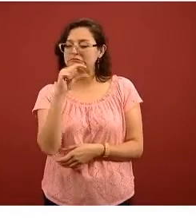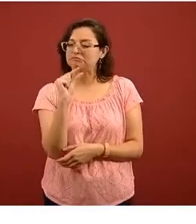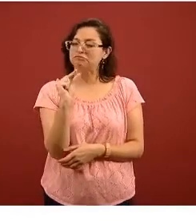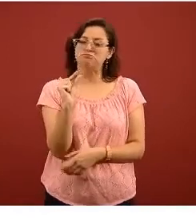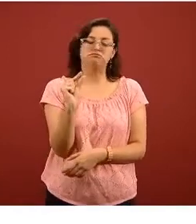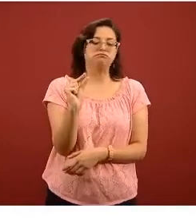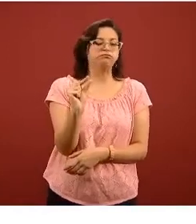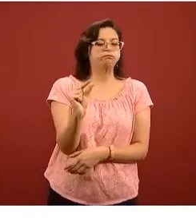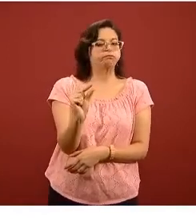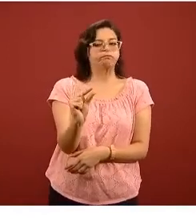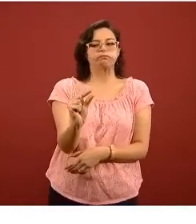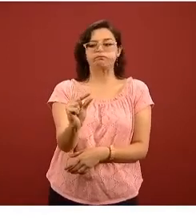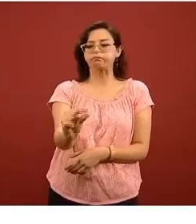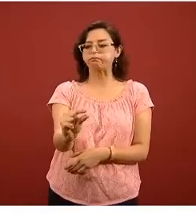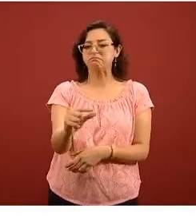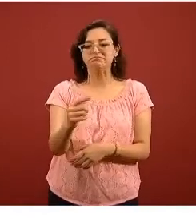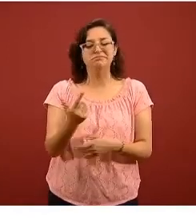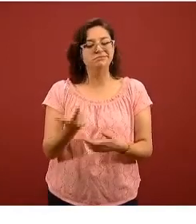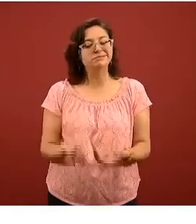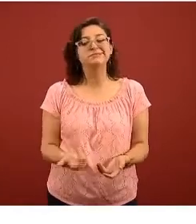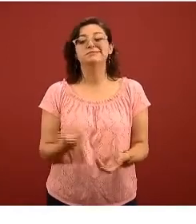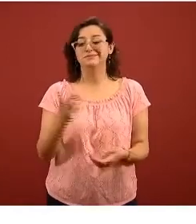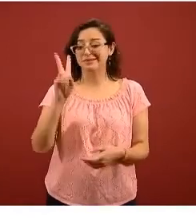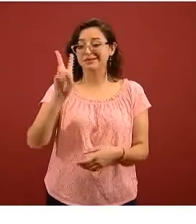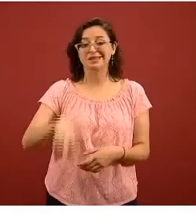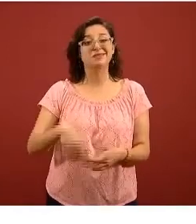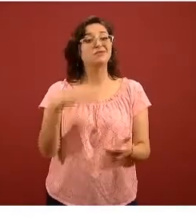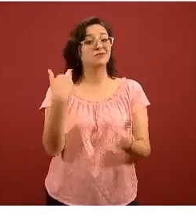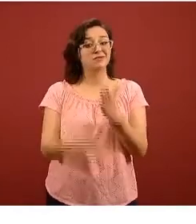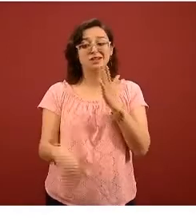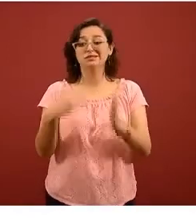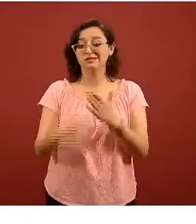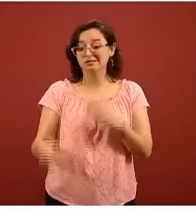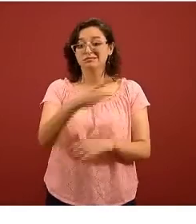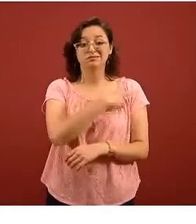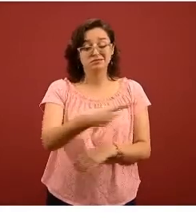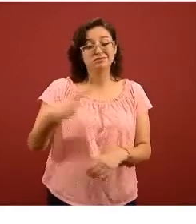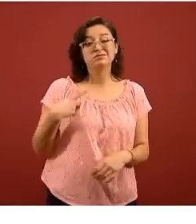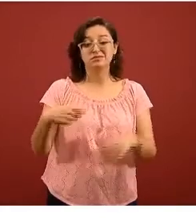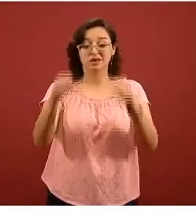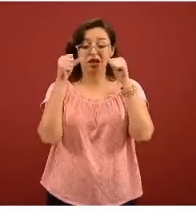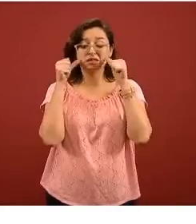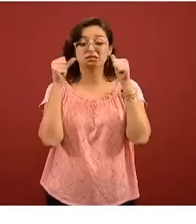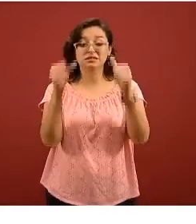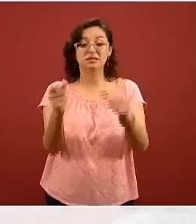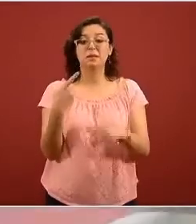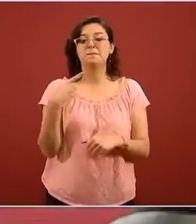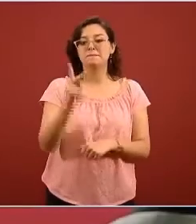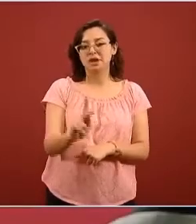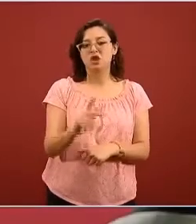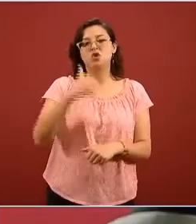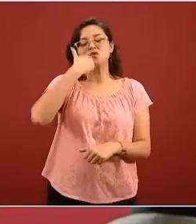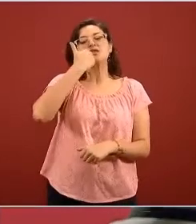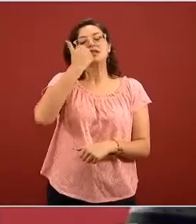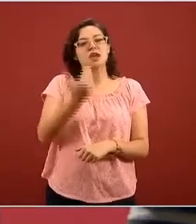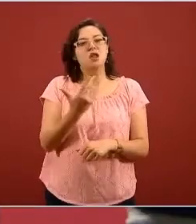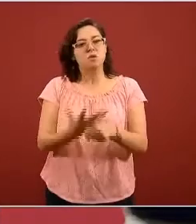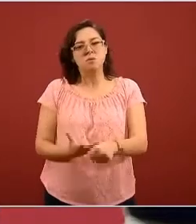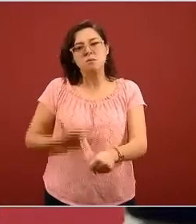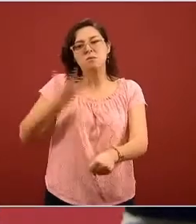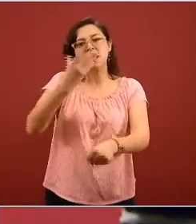convencidos de que este es un reto importante para el país pero quisiera dejarlos con un comentario